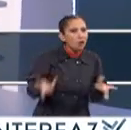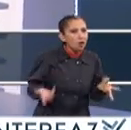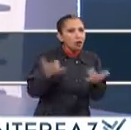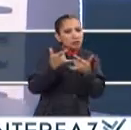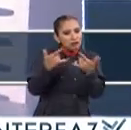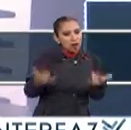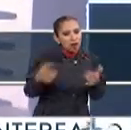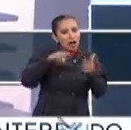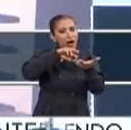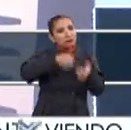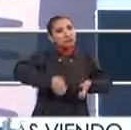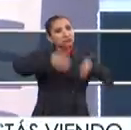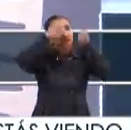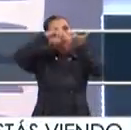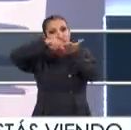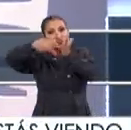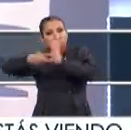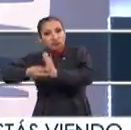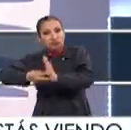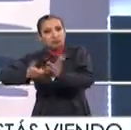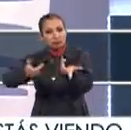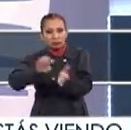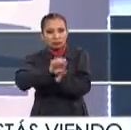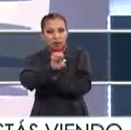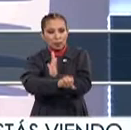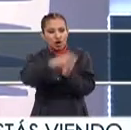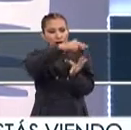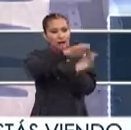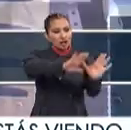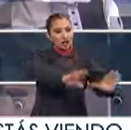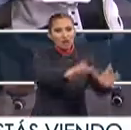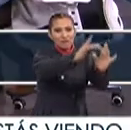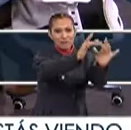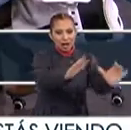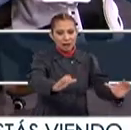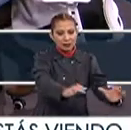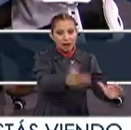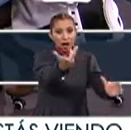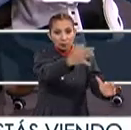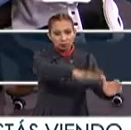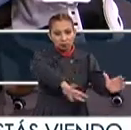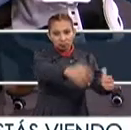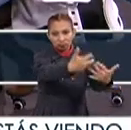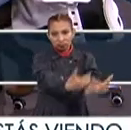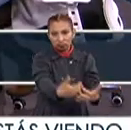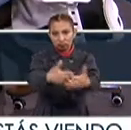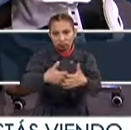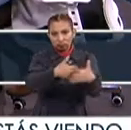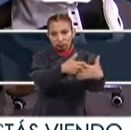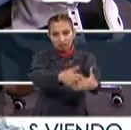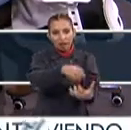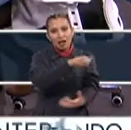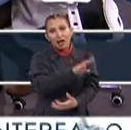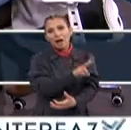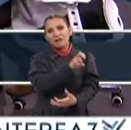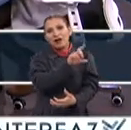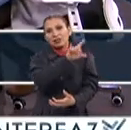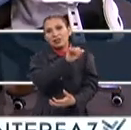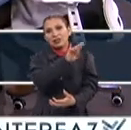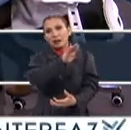Histórico Arquitectónico Por ejemplo Si hablamos de regiones En Francia Productoras Muy importantes Como el Valle del Guar